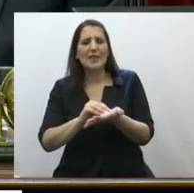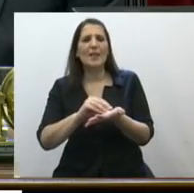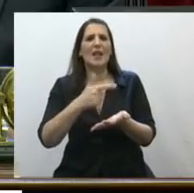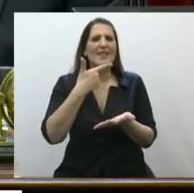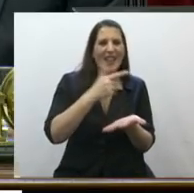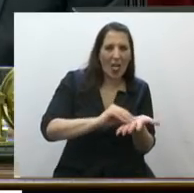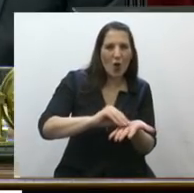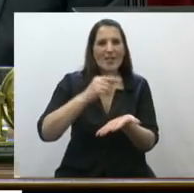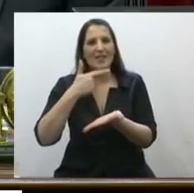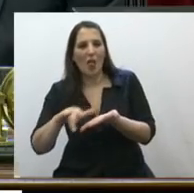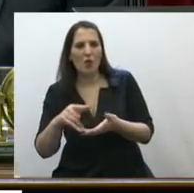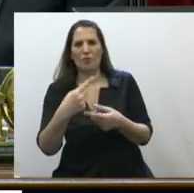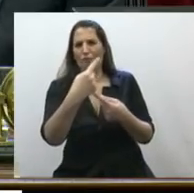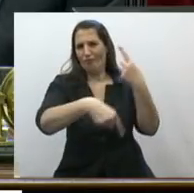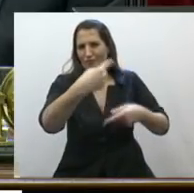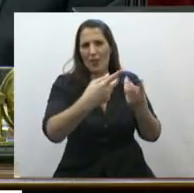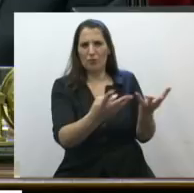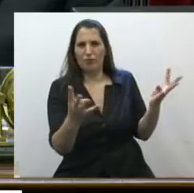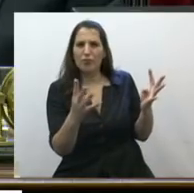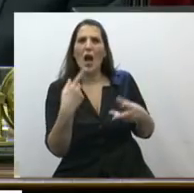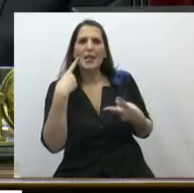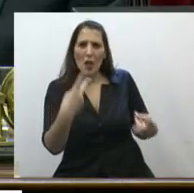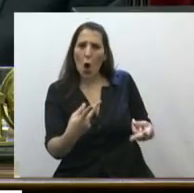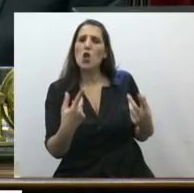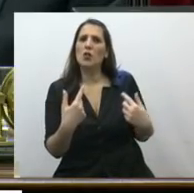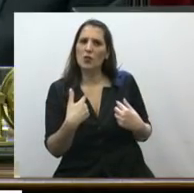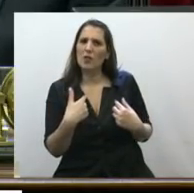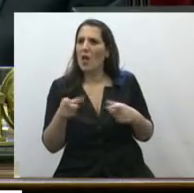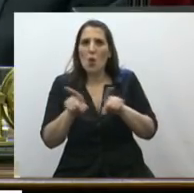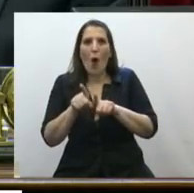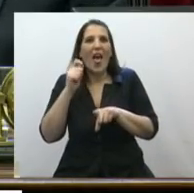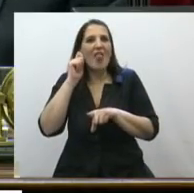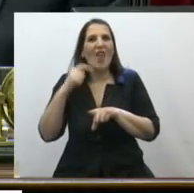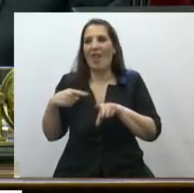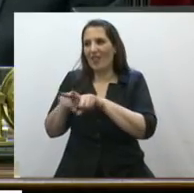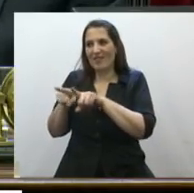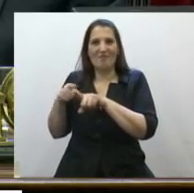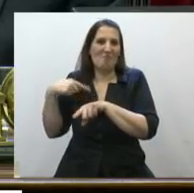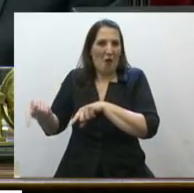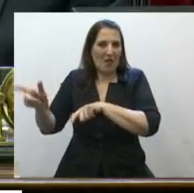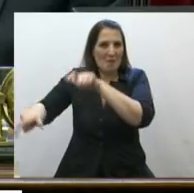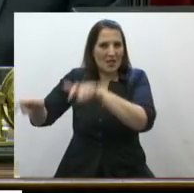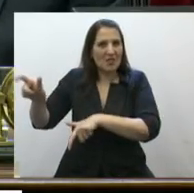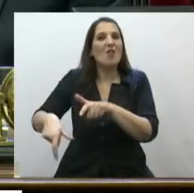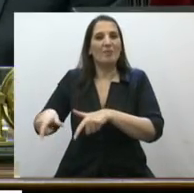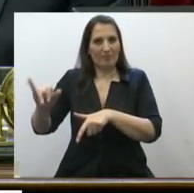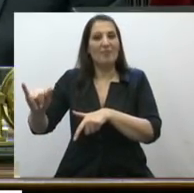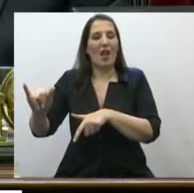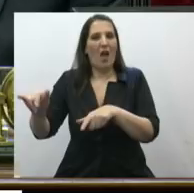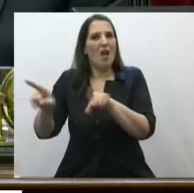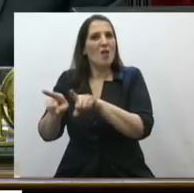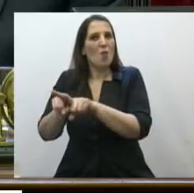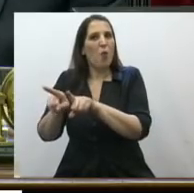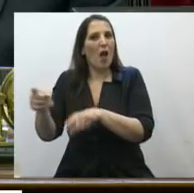parecidas y de gente de mi generación a la que le pasa exactamente lo mismo, piense o no piense como yo, la postura